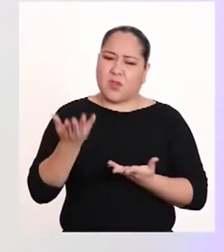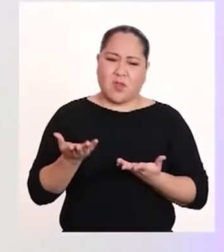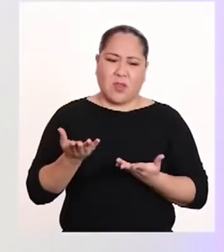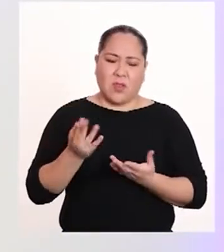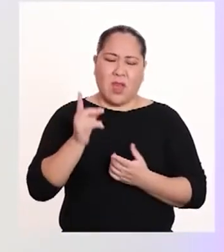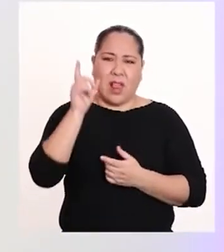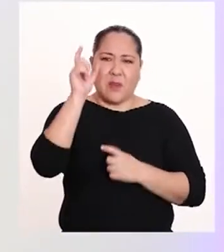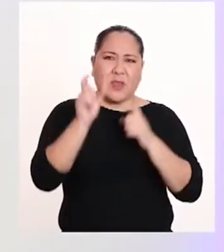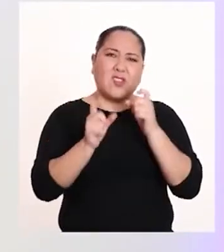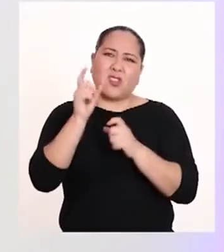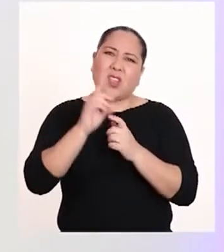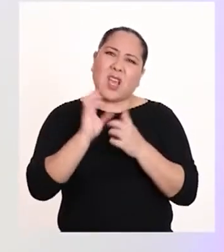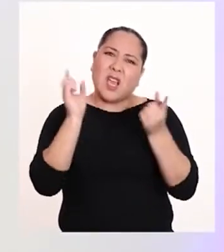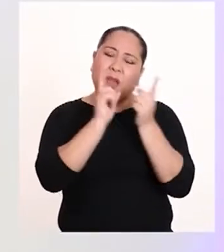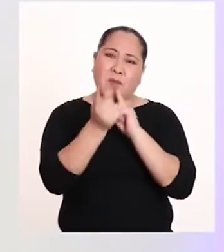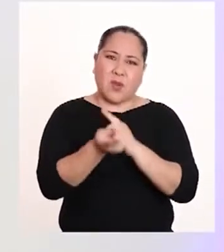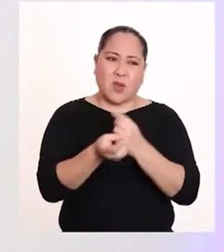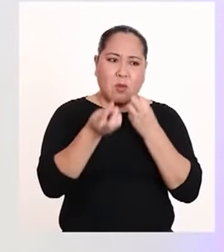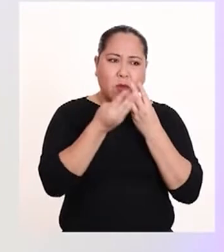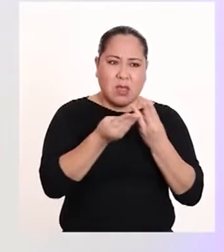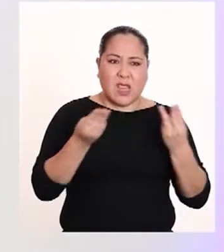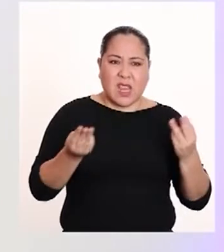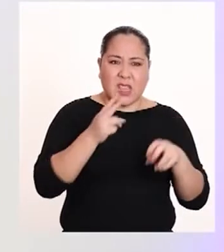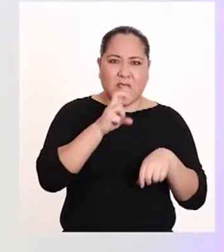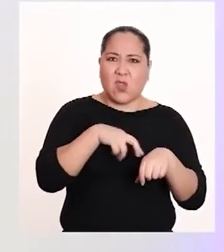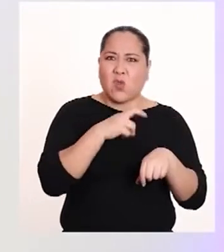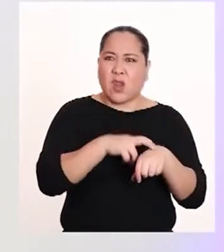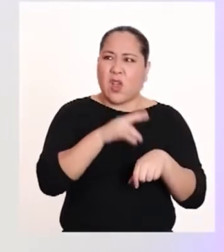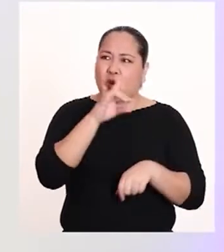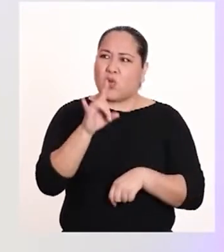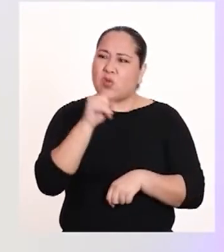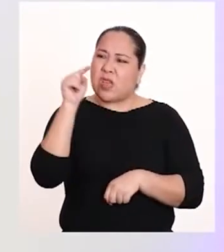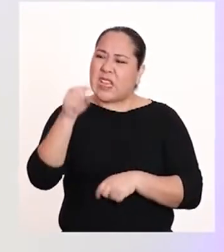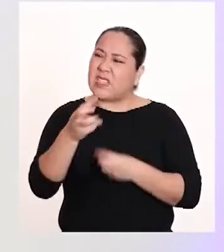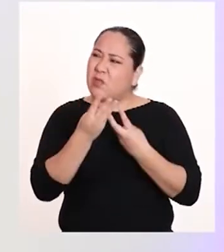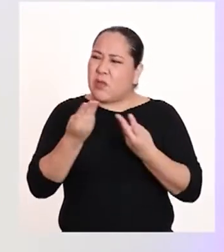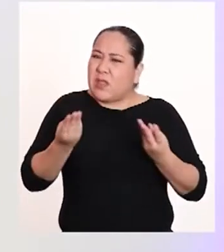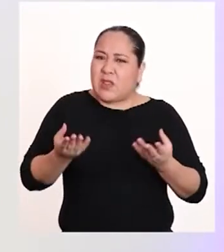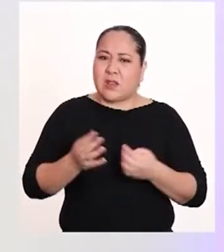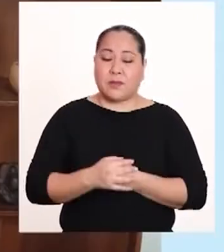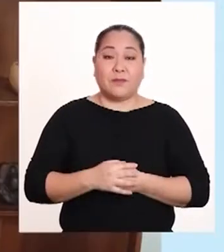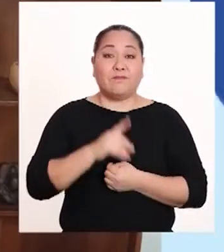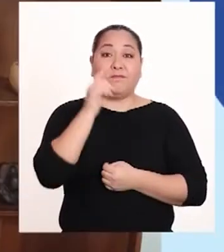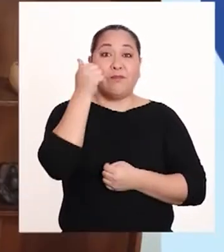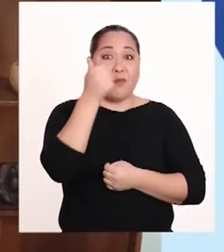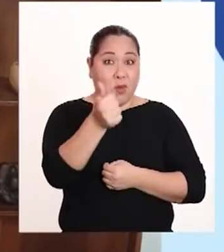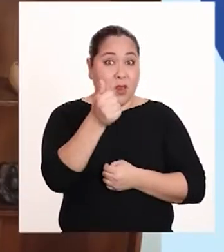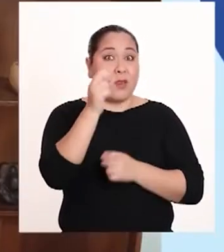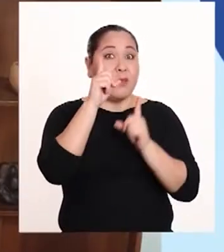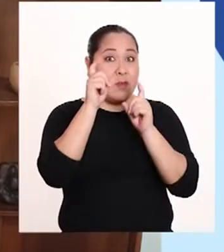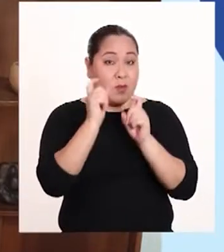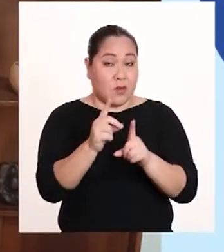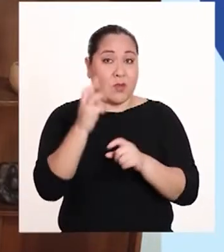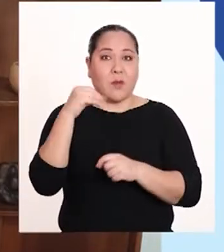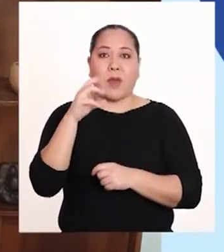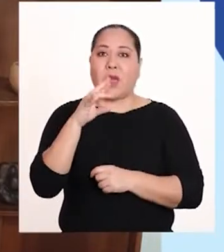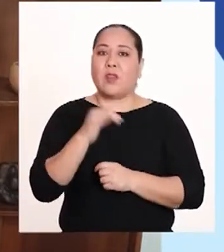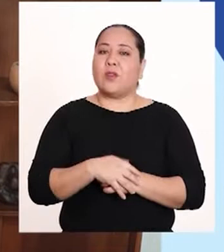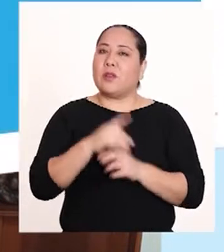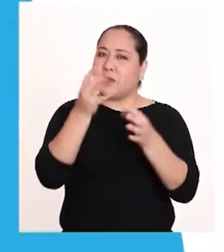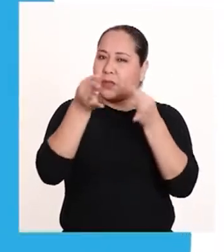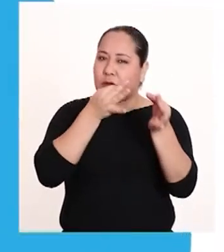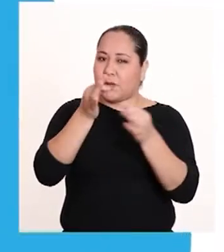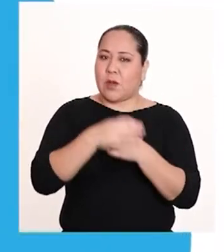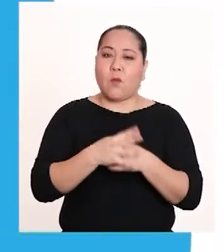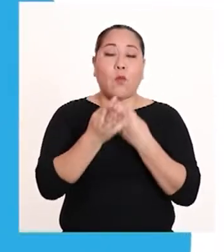cuándo el ser humano pasó de usar materiales naturales a empezar con la utilización de este tipo de productos? Buena pregunta, Mario. Les